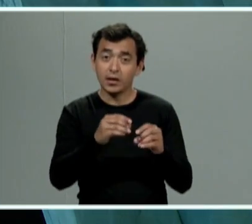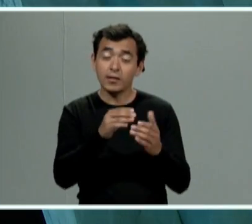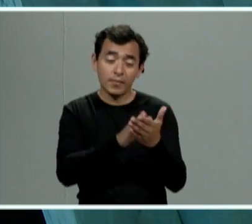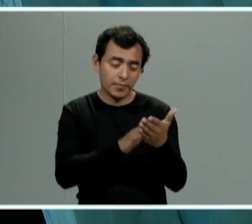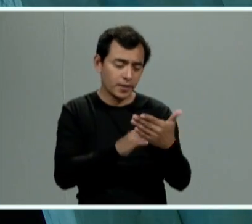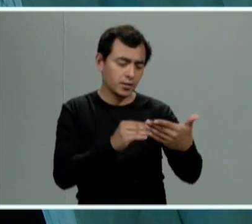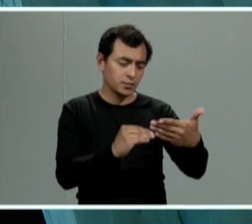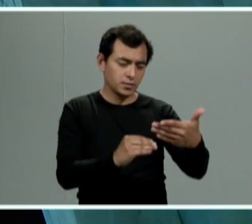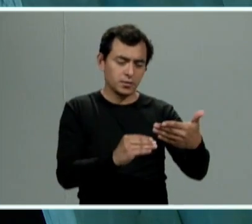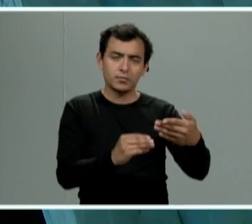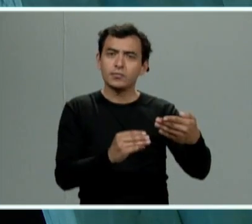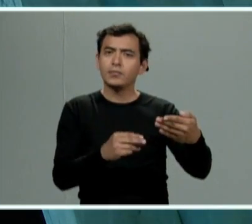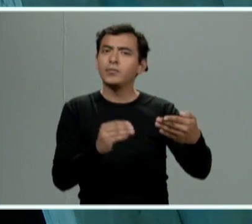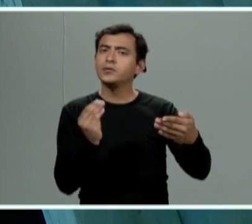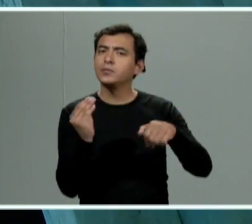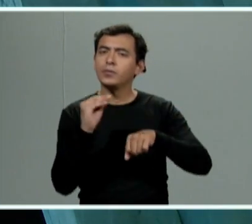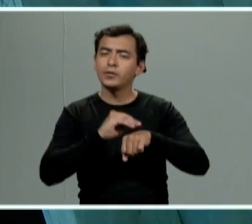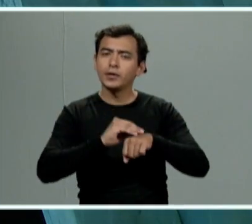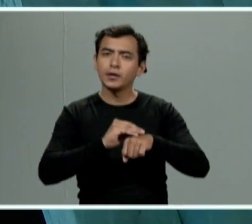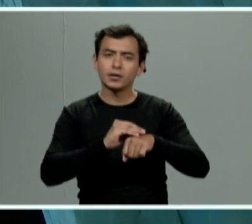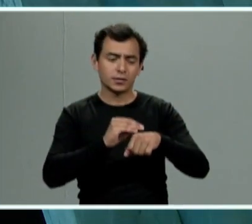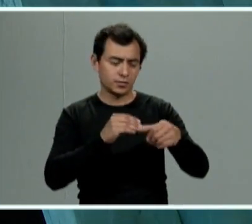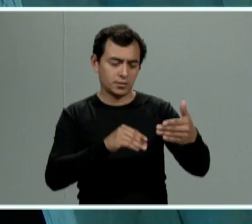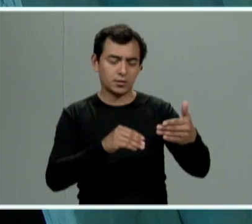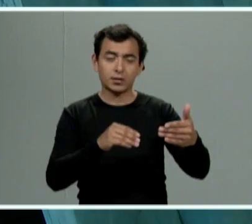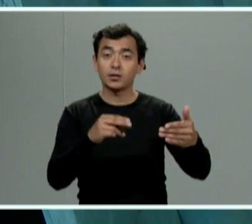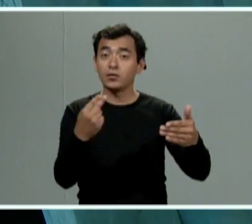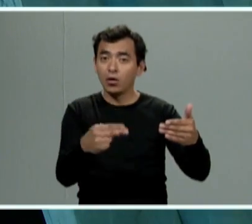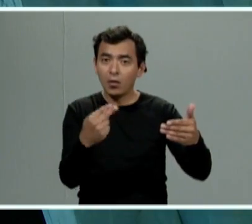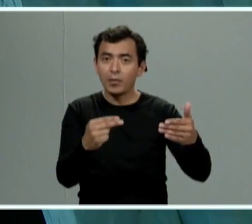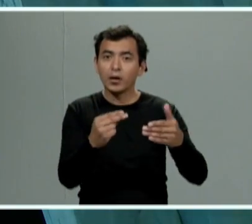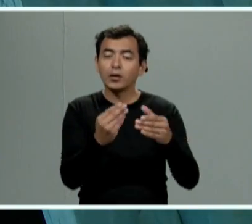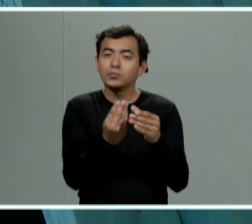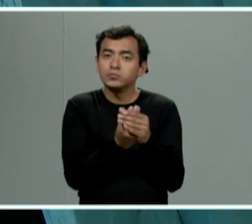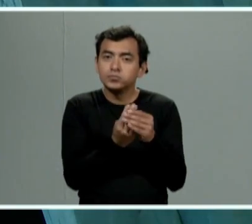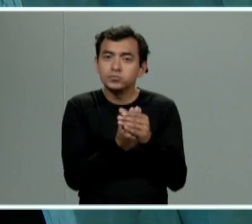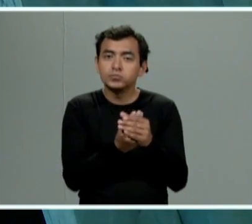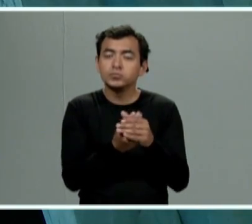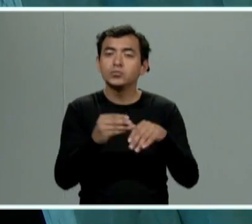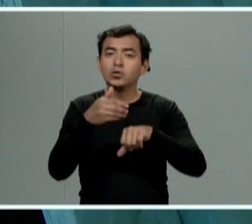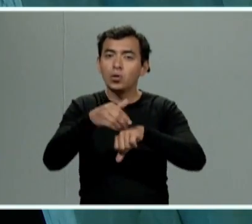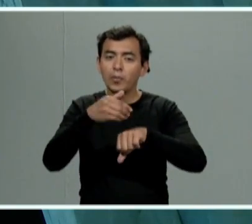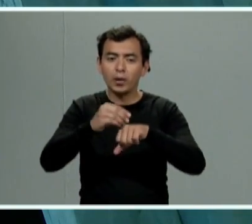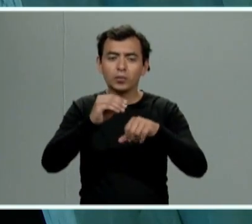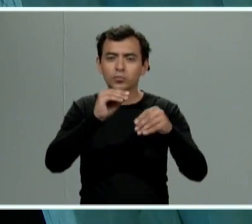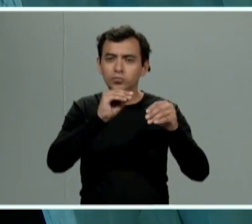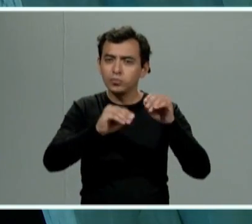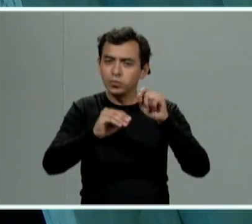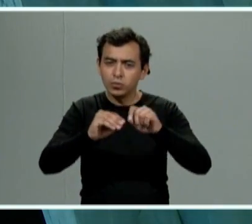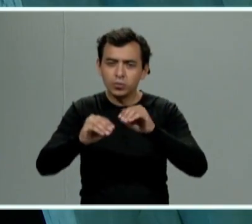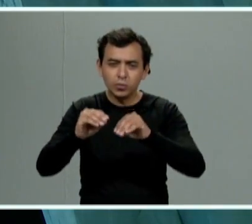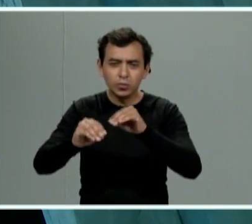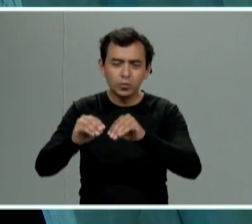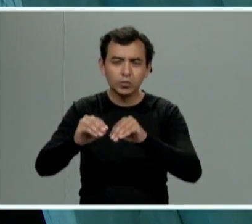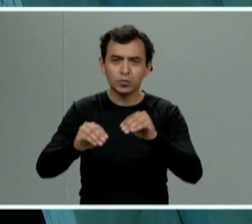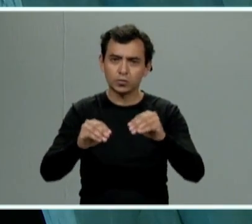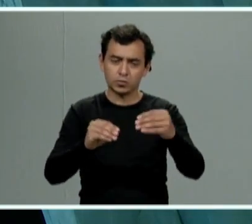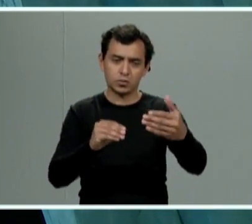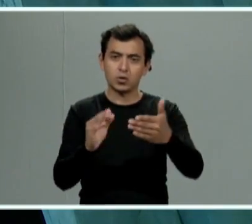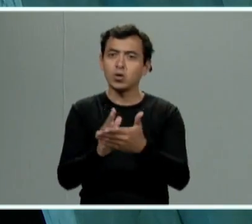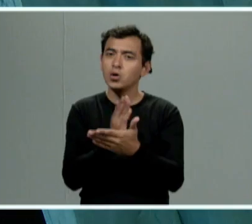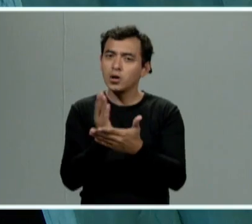vamos a poner víctima de identidad resguardada con clave alfanumérica y en base a un libro de identidades que lleva el fiscal